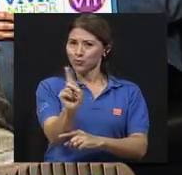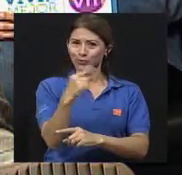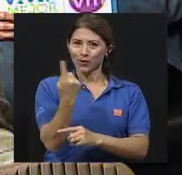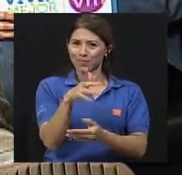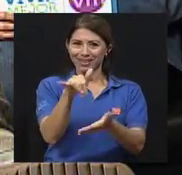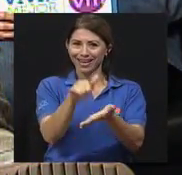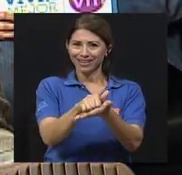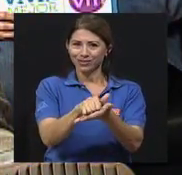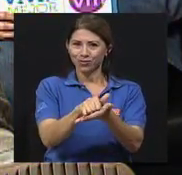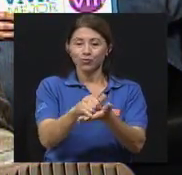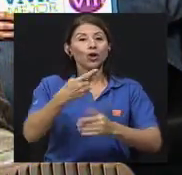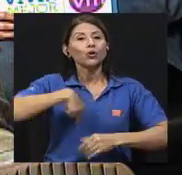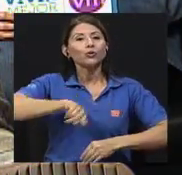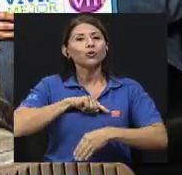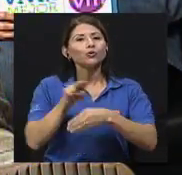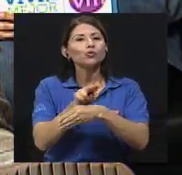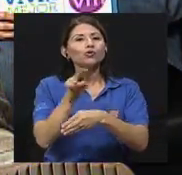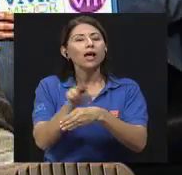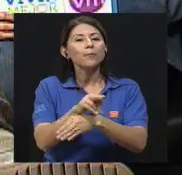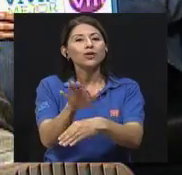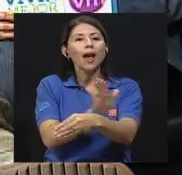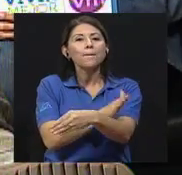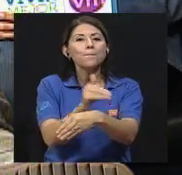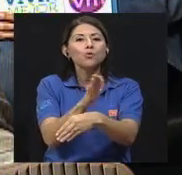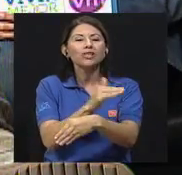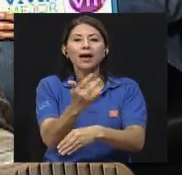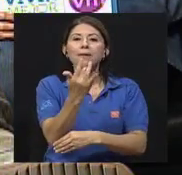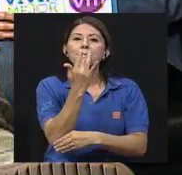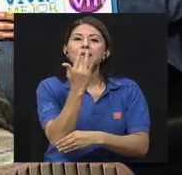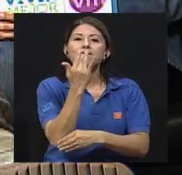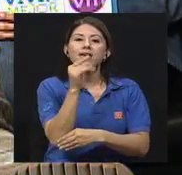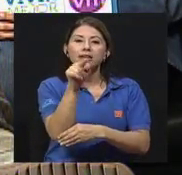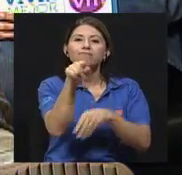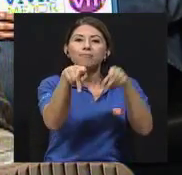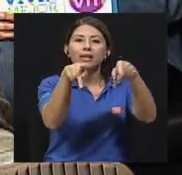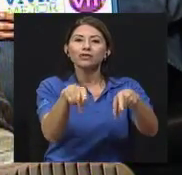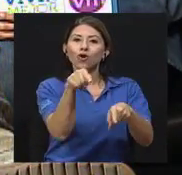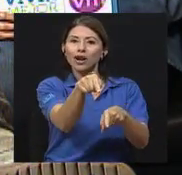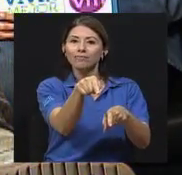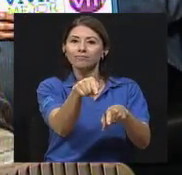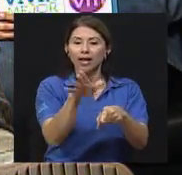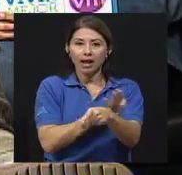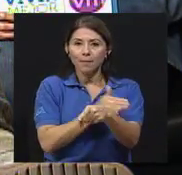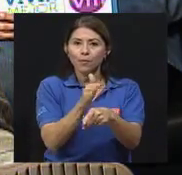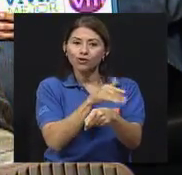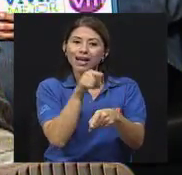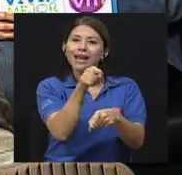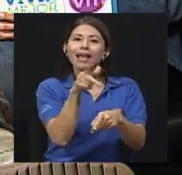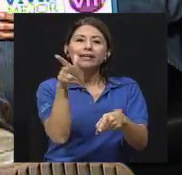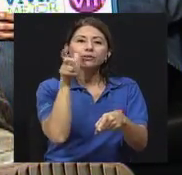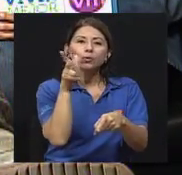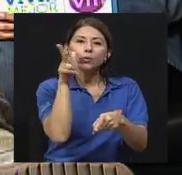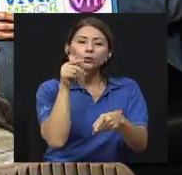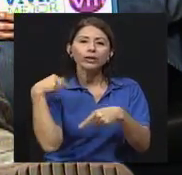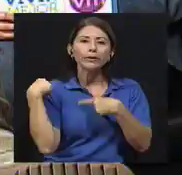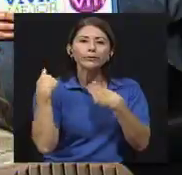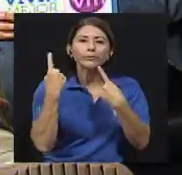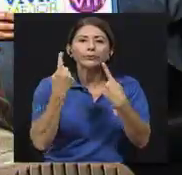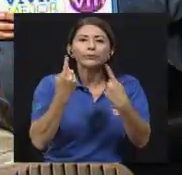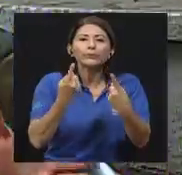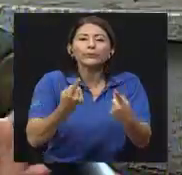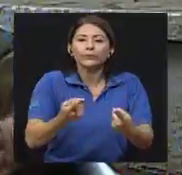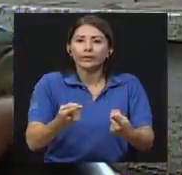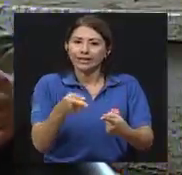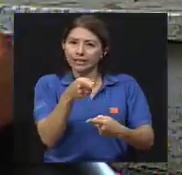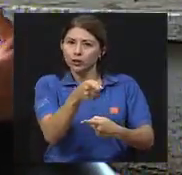usamos la música que la persona escucha, ¿verdad? O sea, la música que lo ha acompañado a lo largo de su vida, que es parte de su historia.